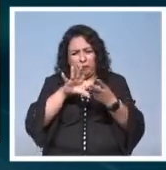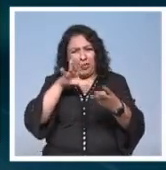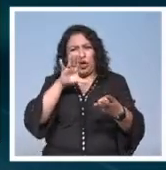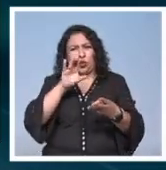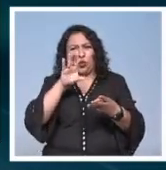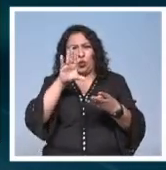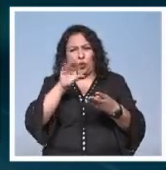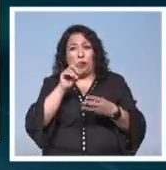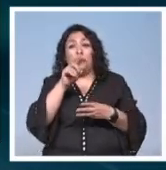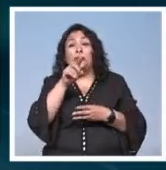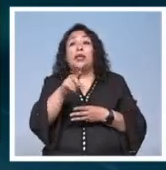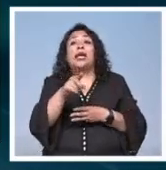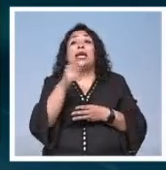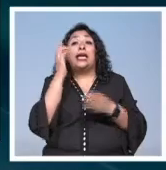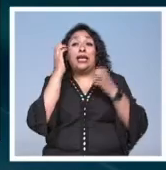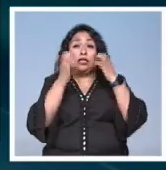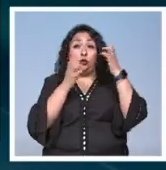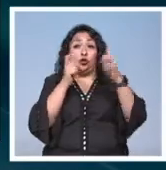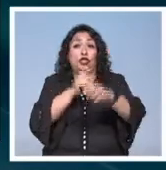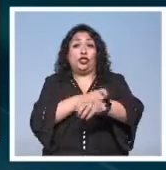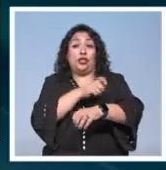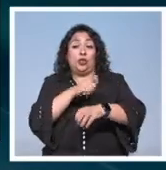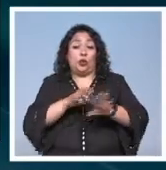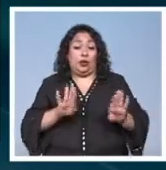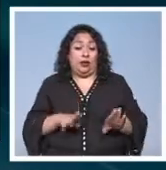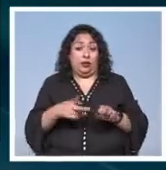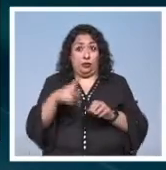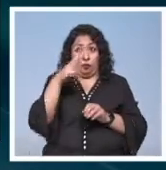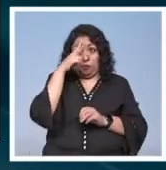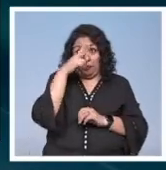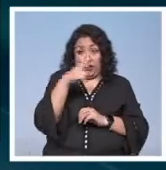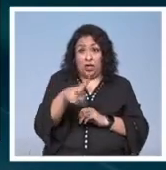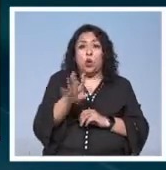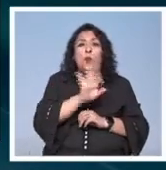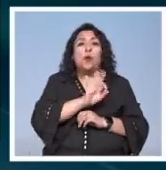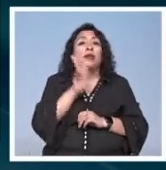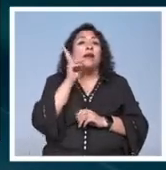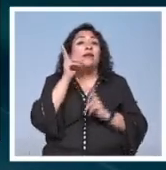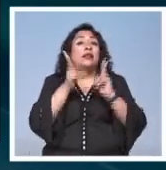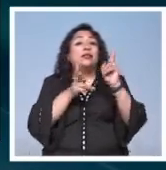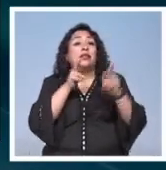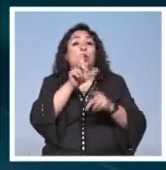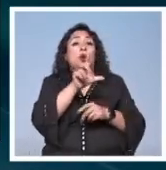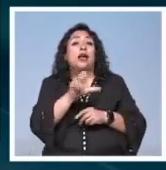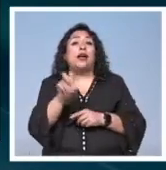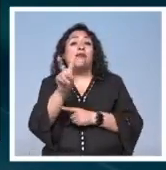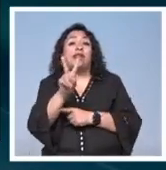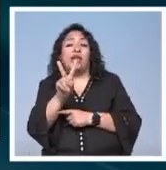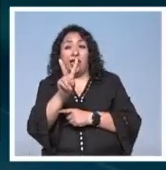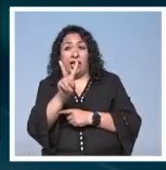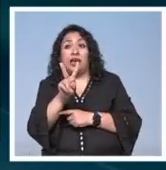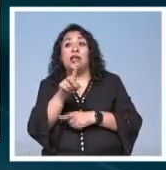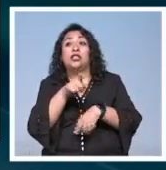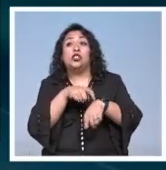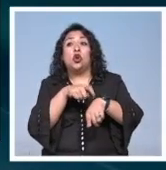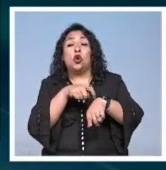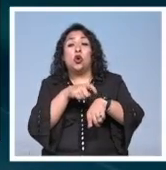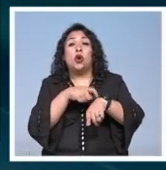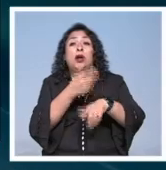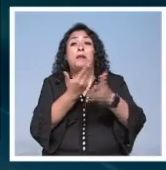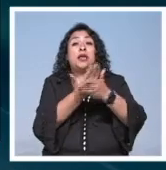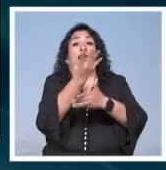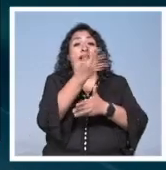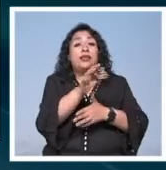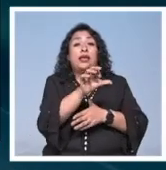la exposición tatuaje estilo mexicano podrá visitarse de lunes a viernes en un horario de